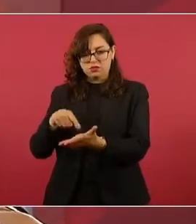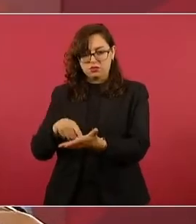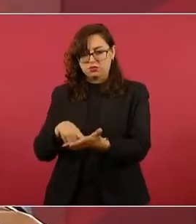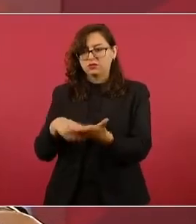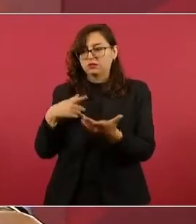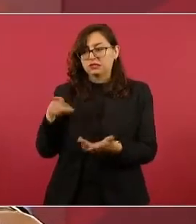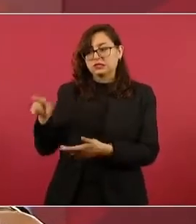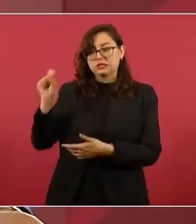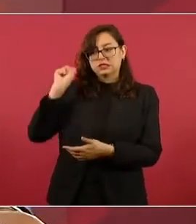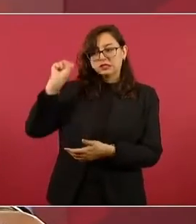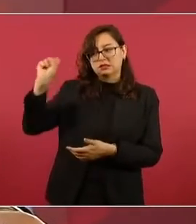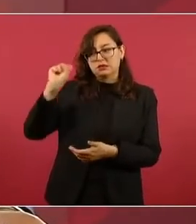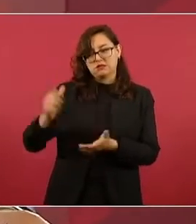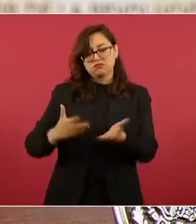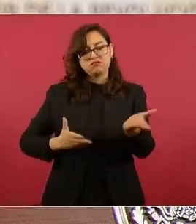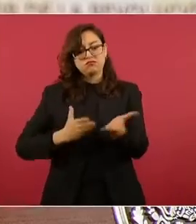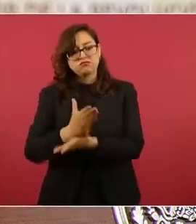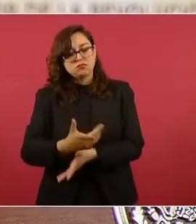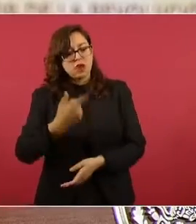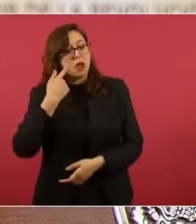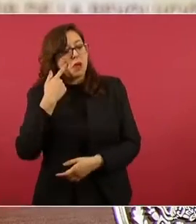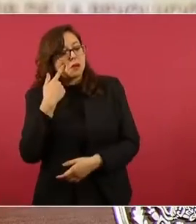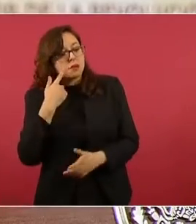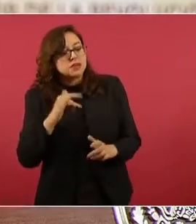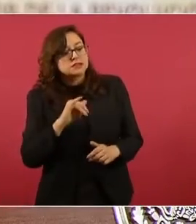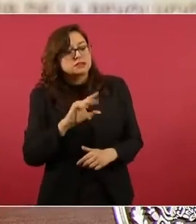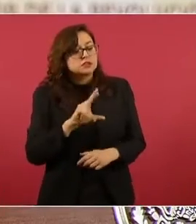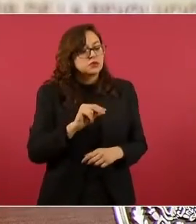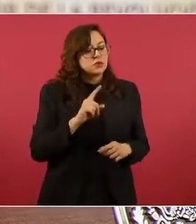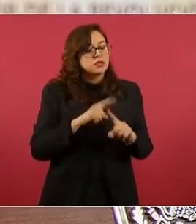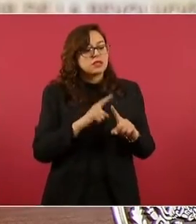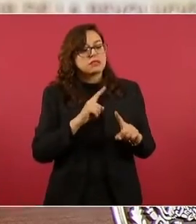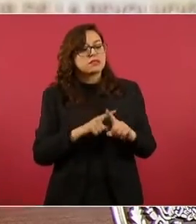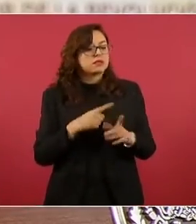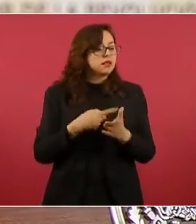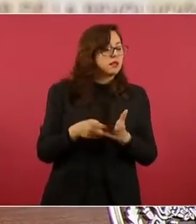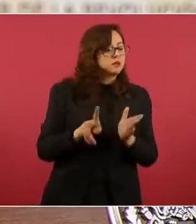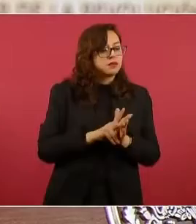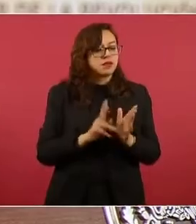de que ellos deciden, hemos recibido muchas quejas. Pero